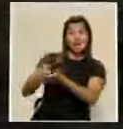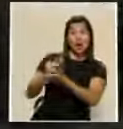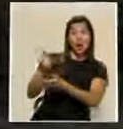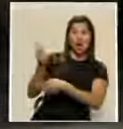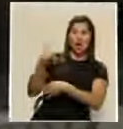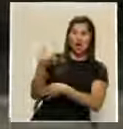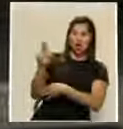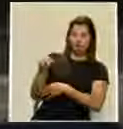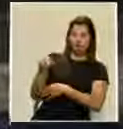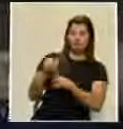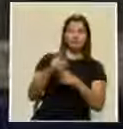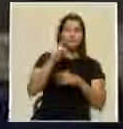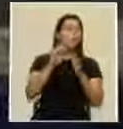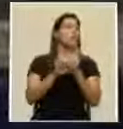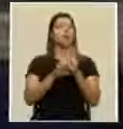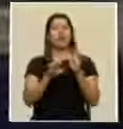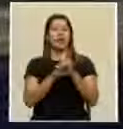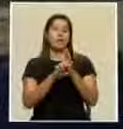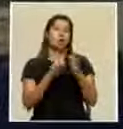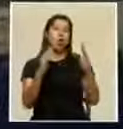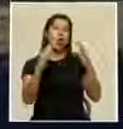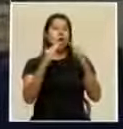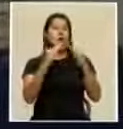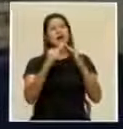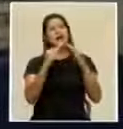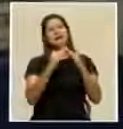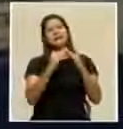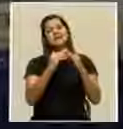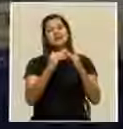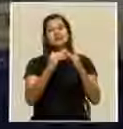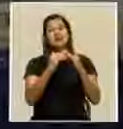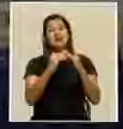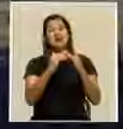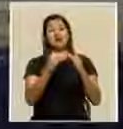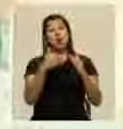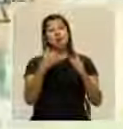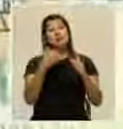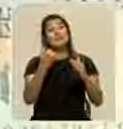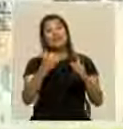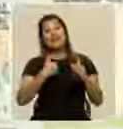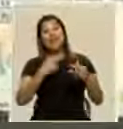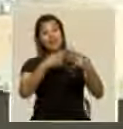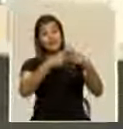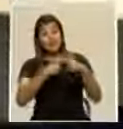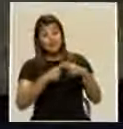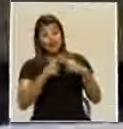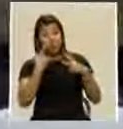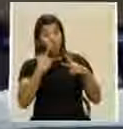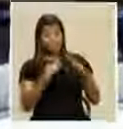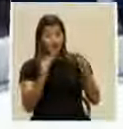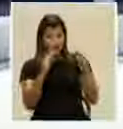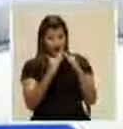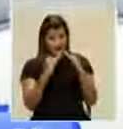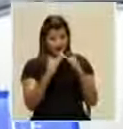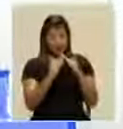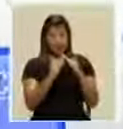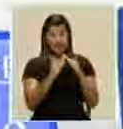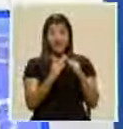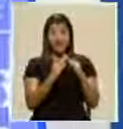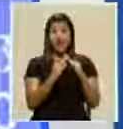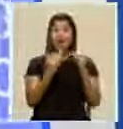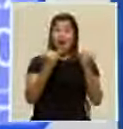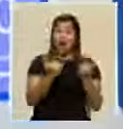puede percibir entre 30 mil o 40 mil colones más en la mensualidad. Según datos de la SUGEF, del total de la cartera